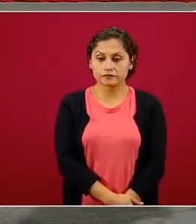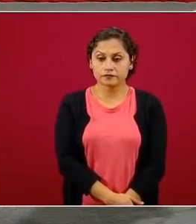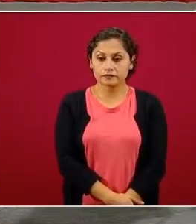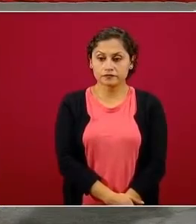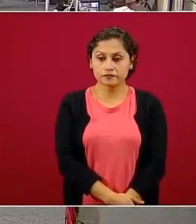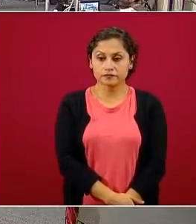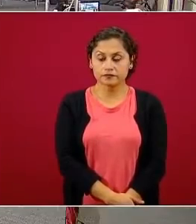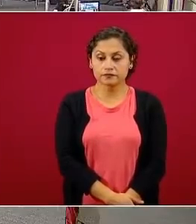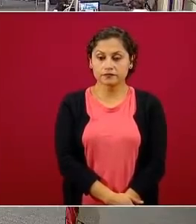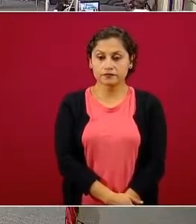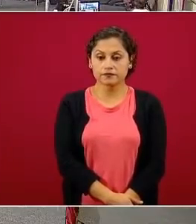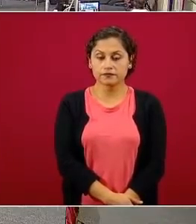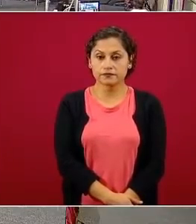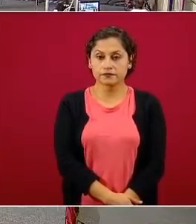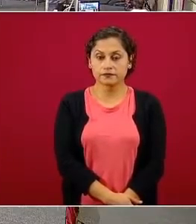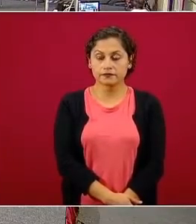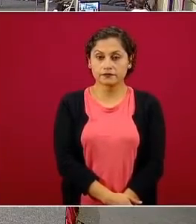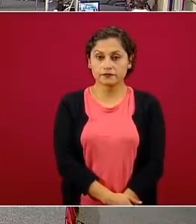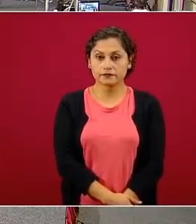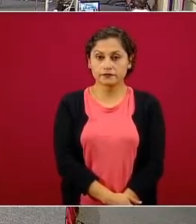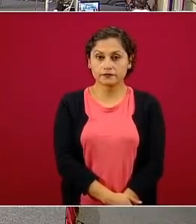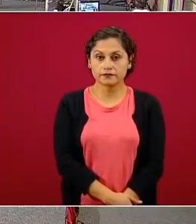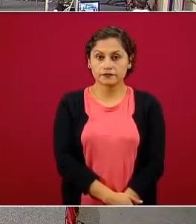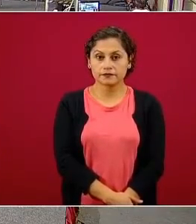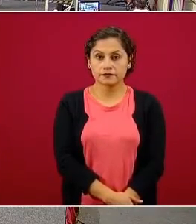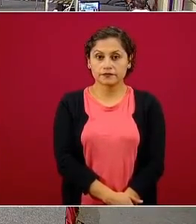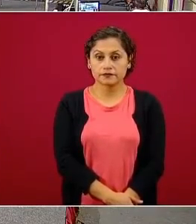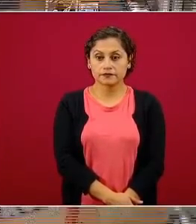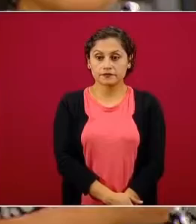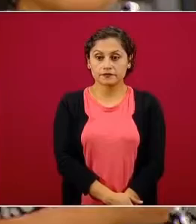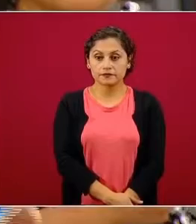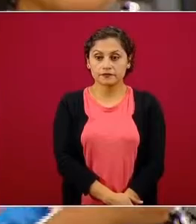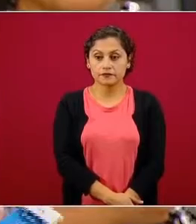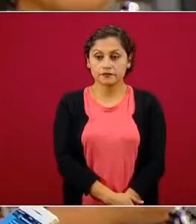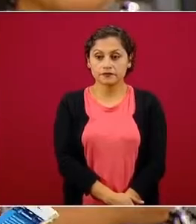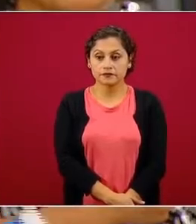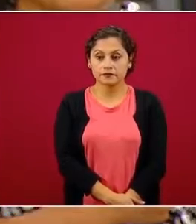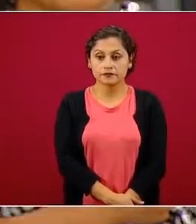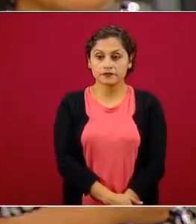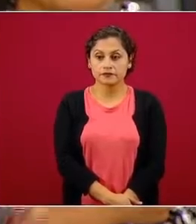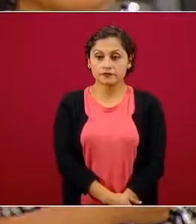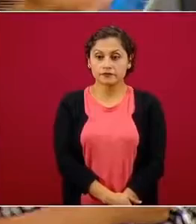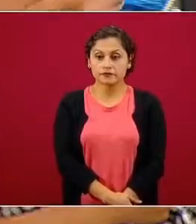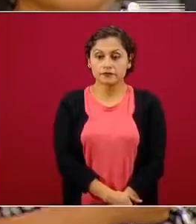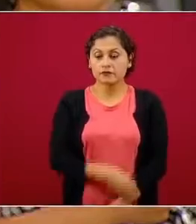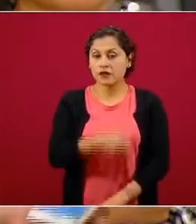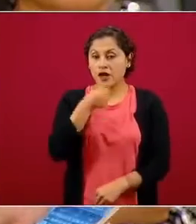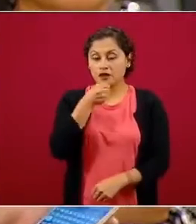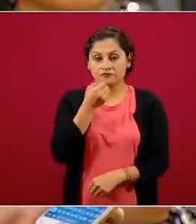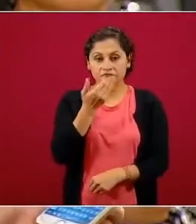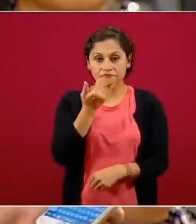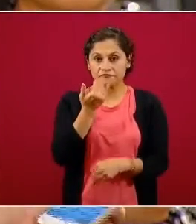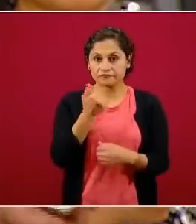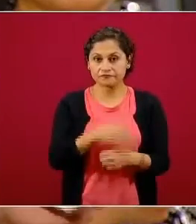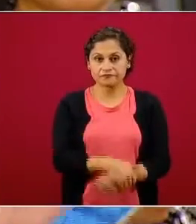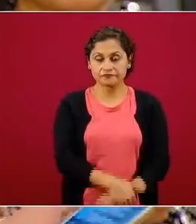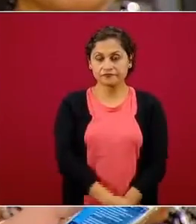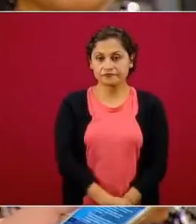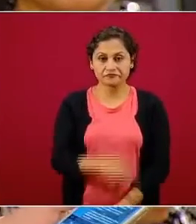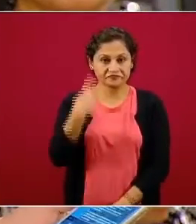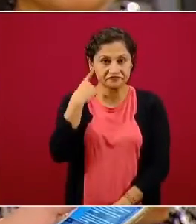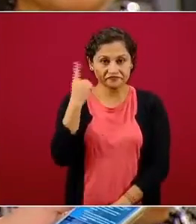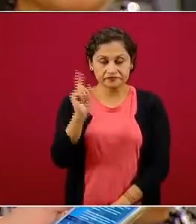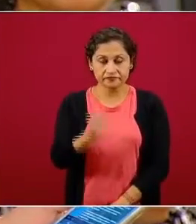en dar estas pruebas? ¿Cuáles serían los primeros seis estados que se están tardando en dar estas pruebas? ¿Y con cuánto se está